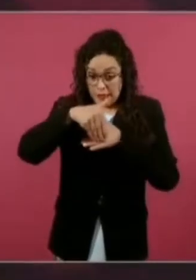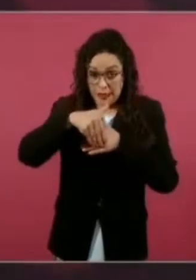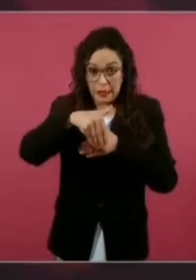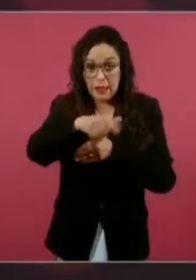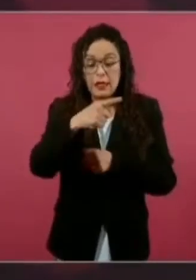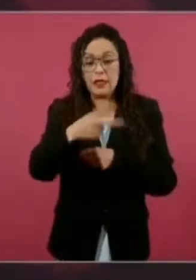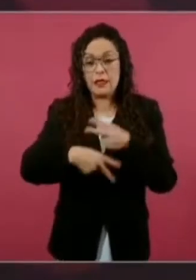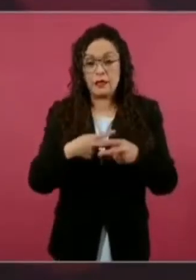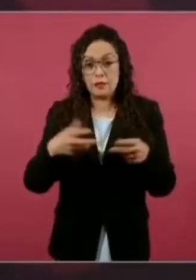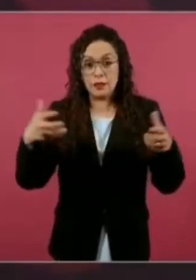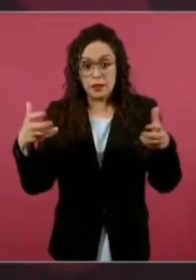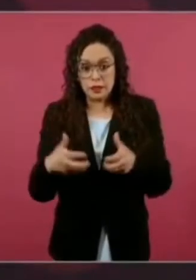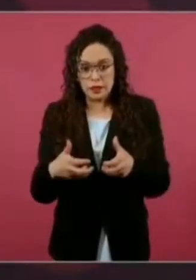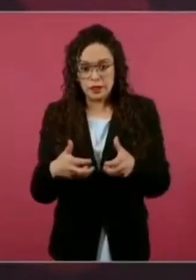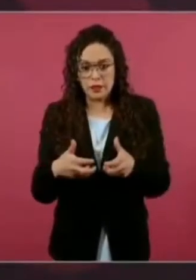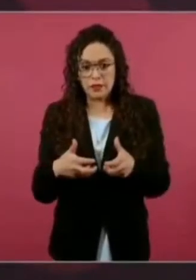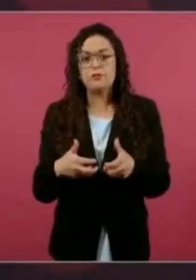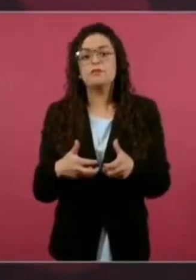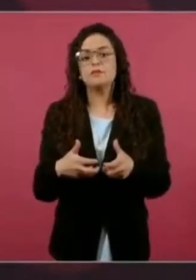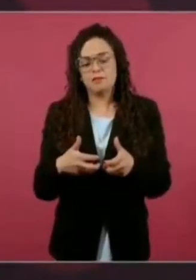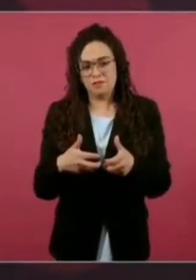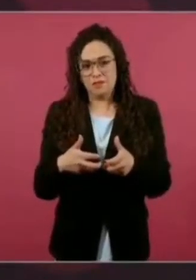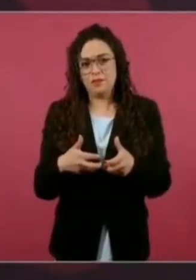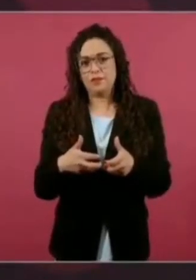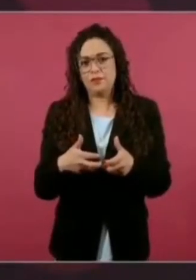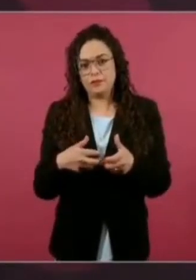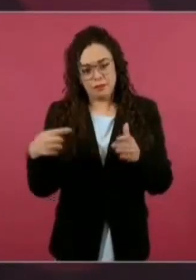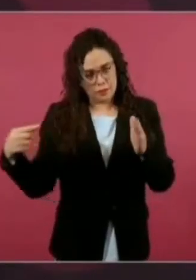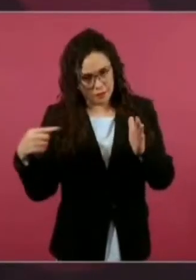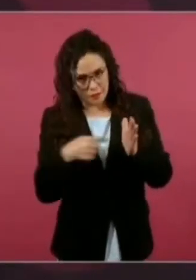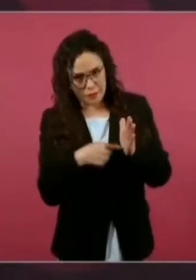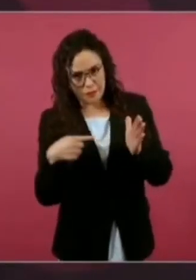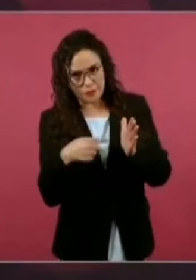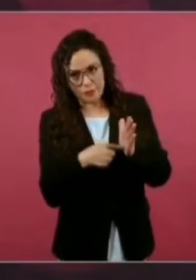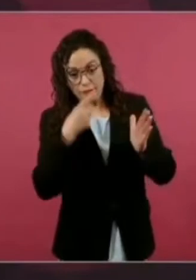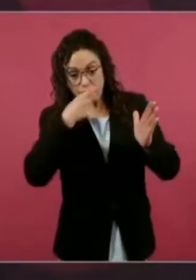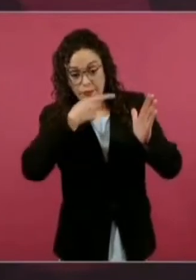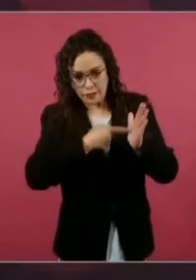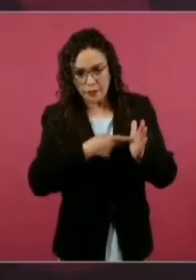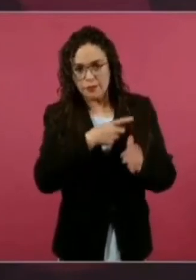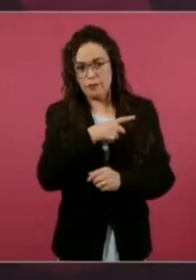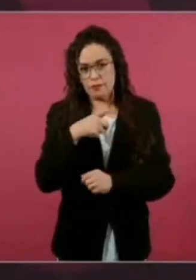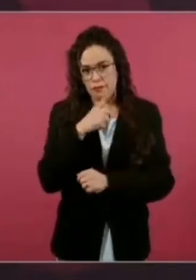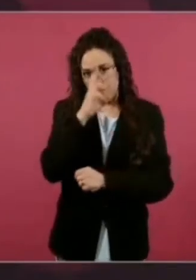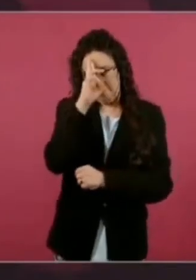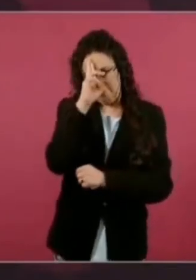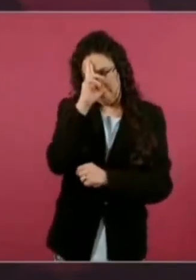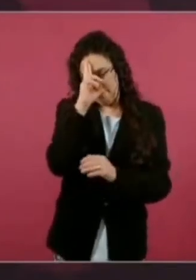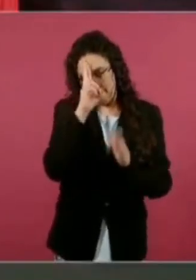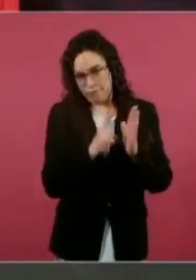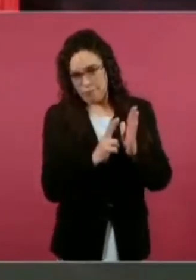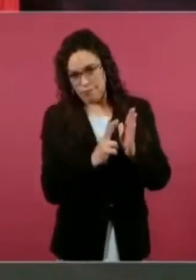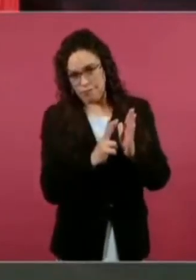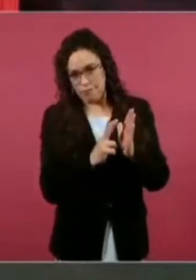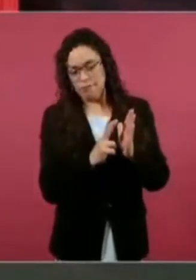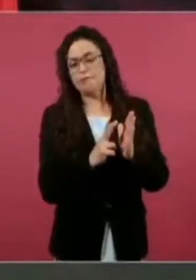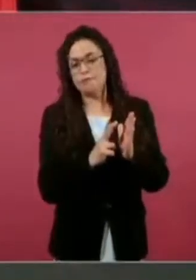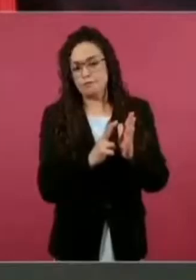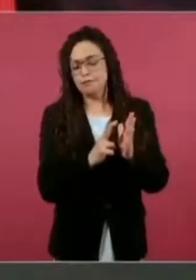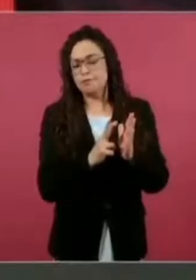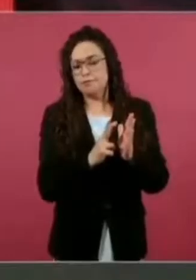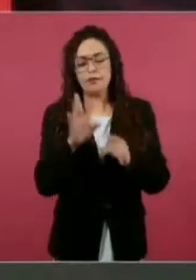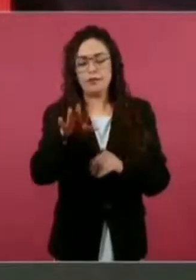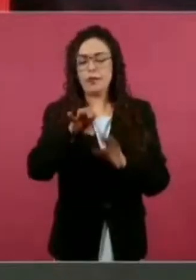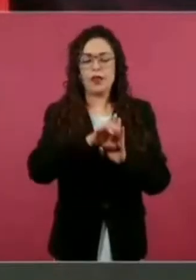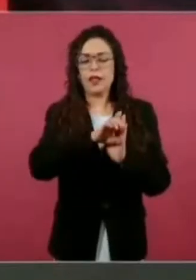es que se respete lo que establece la Constitución. Por ejemplo, que